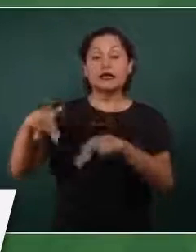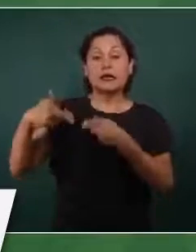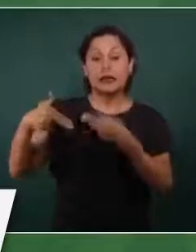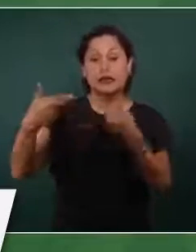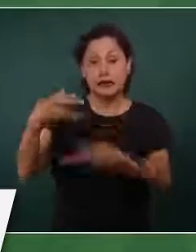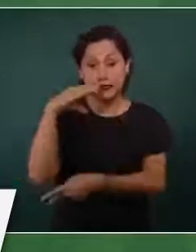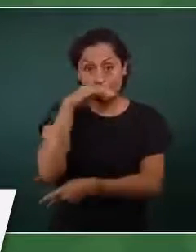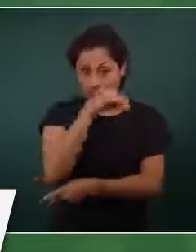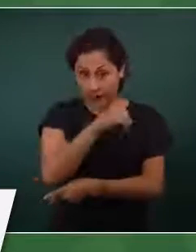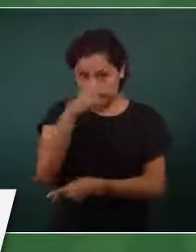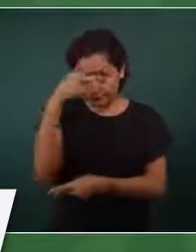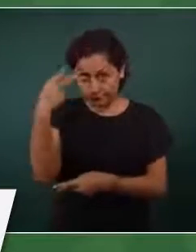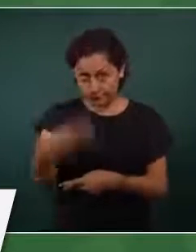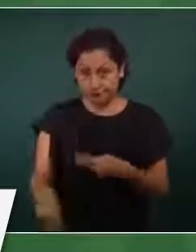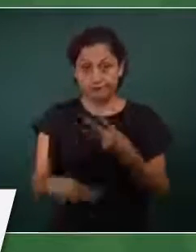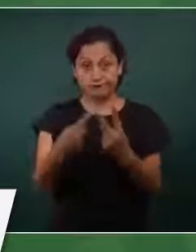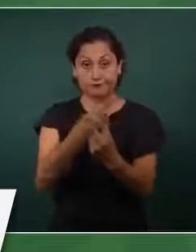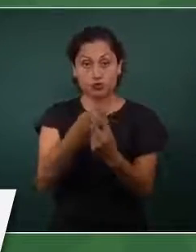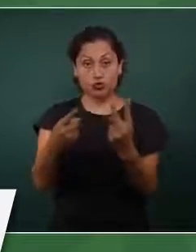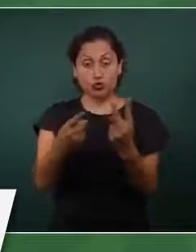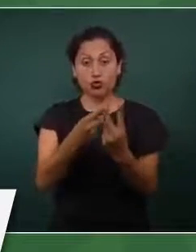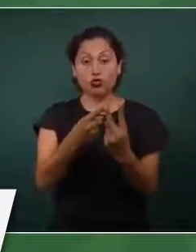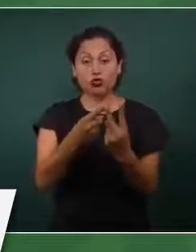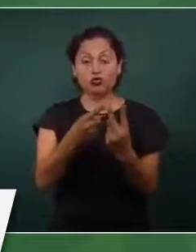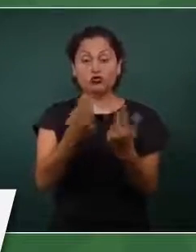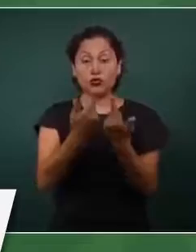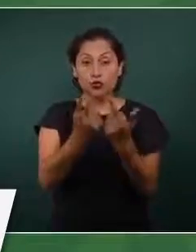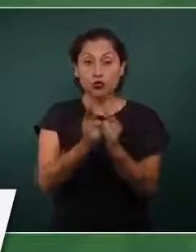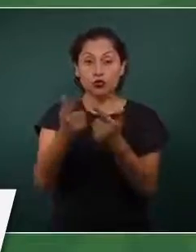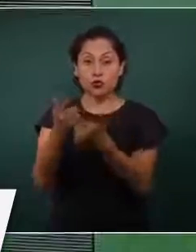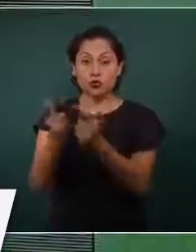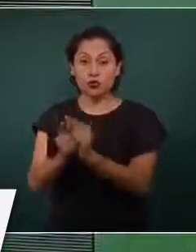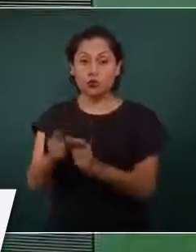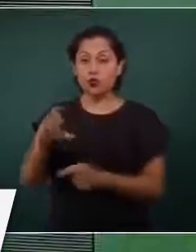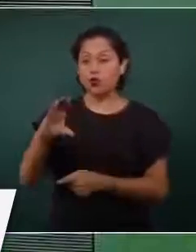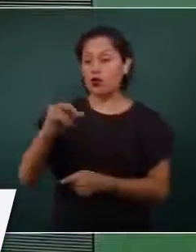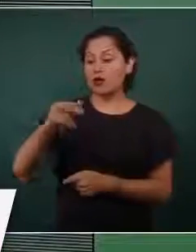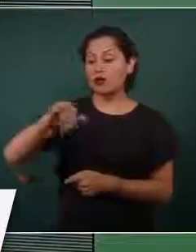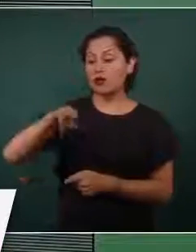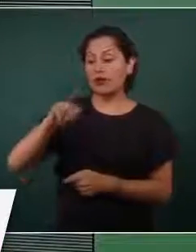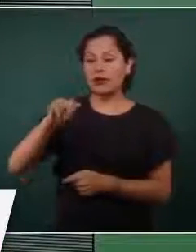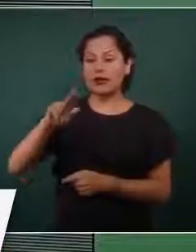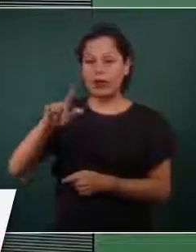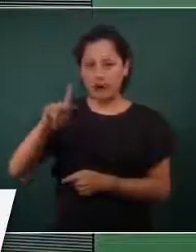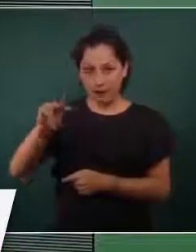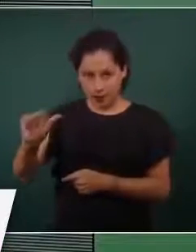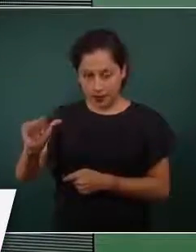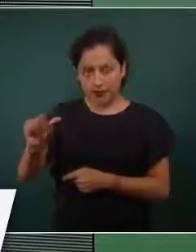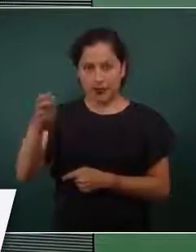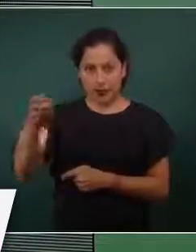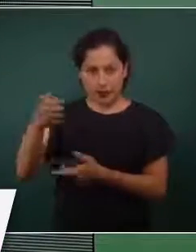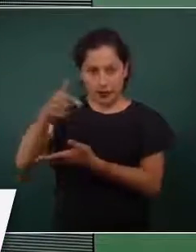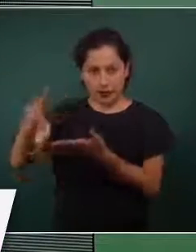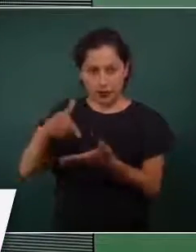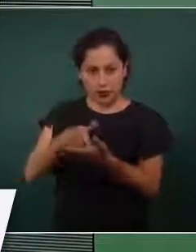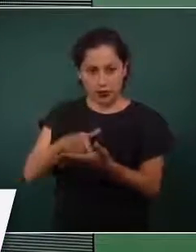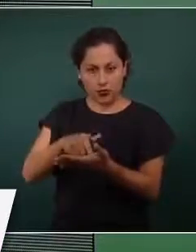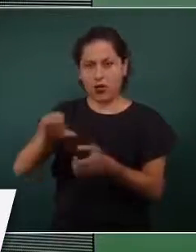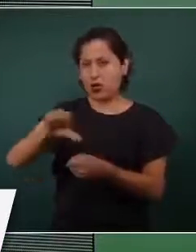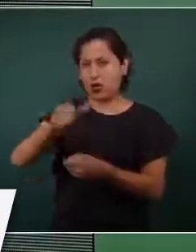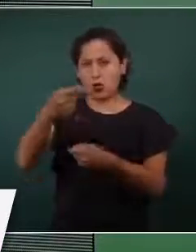Coajanicuilapa, otros